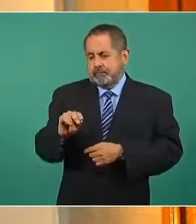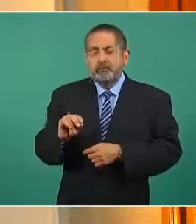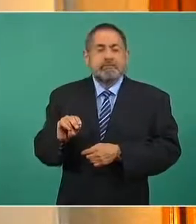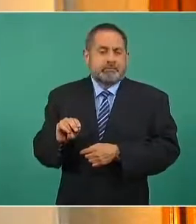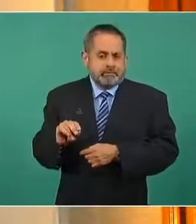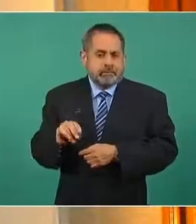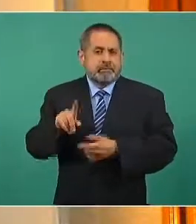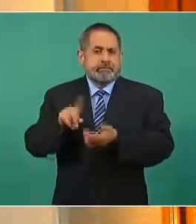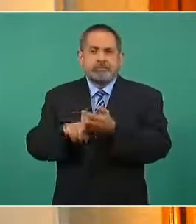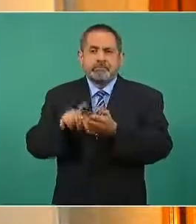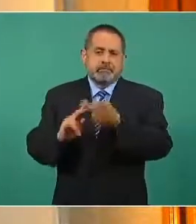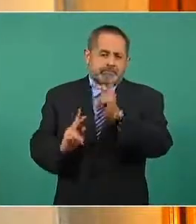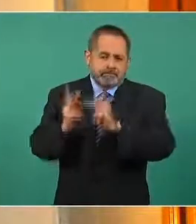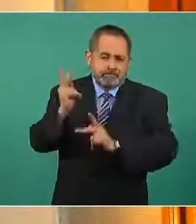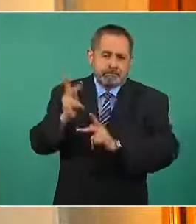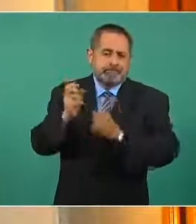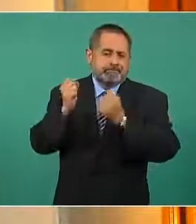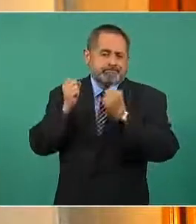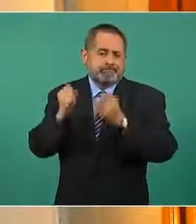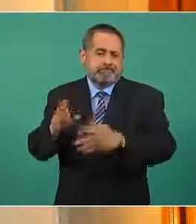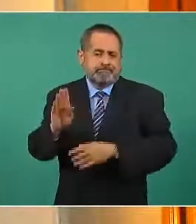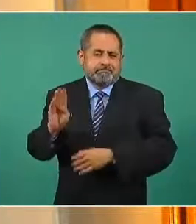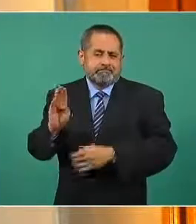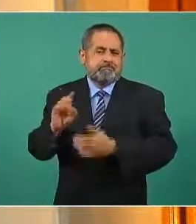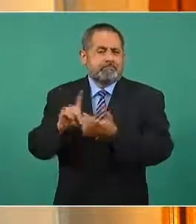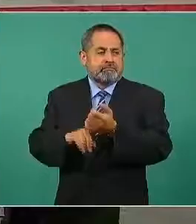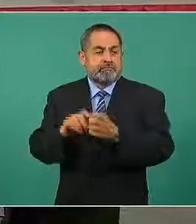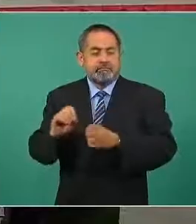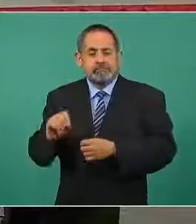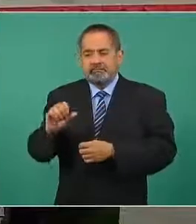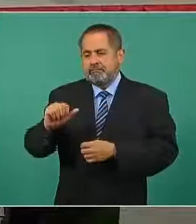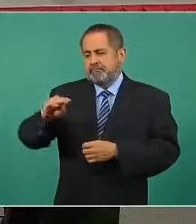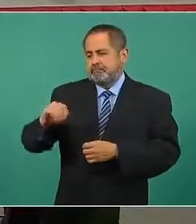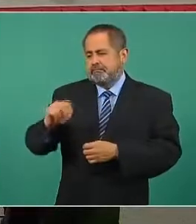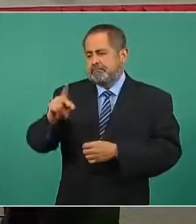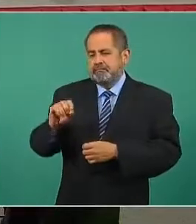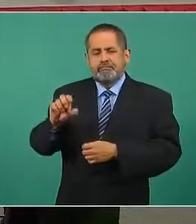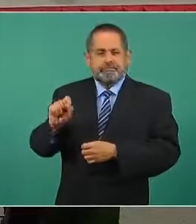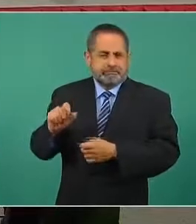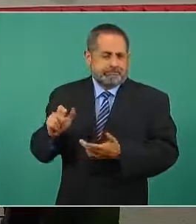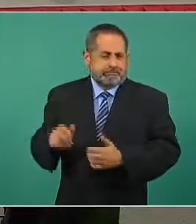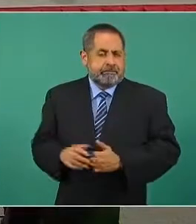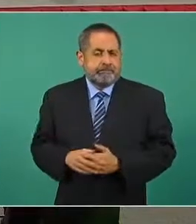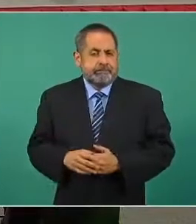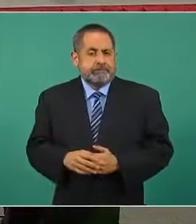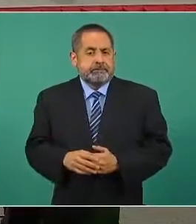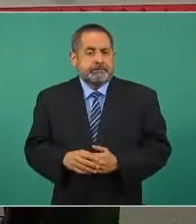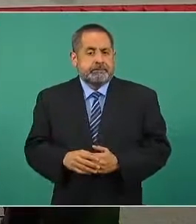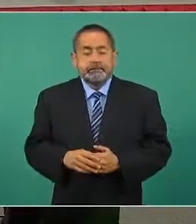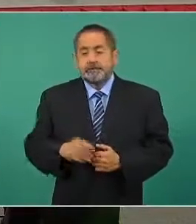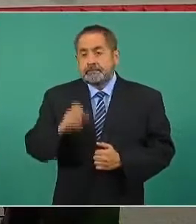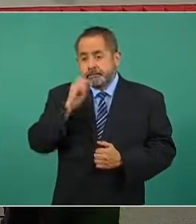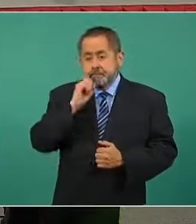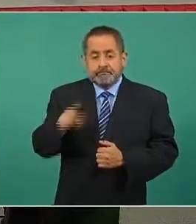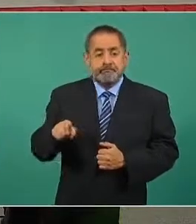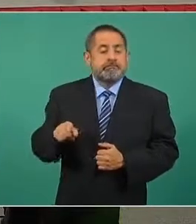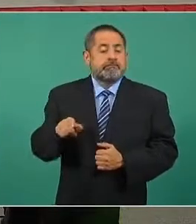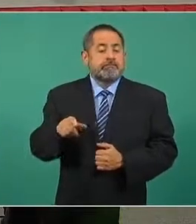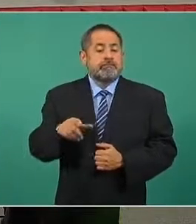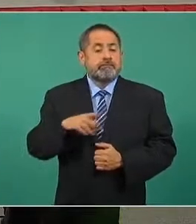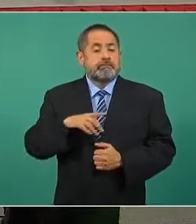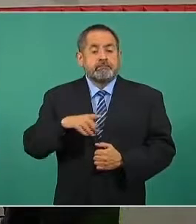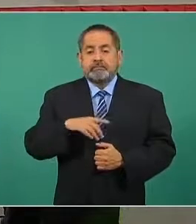plantíos ya sea de marihuana o de amapola. Operaciones de intercepción terrestre donde hay 59